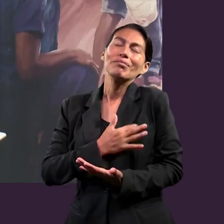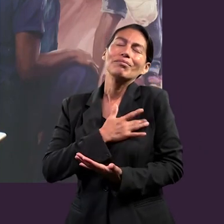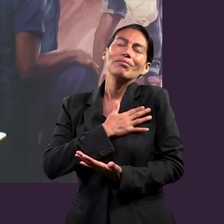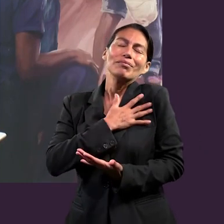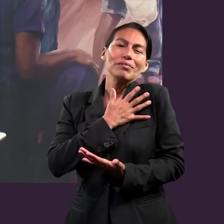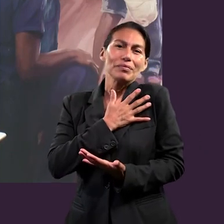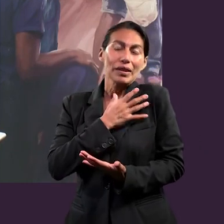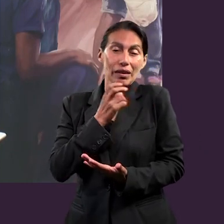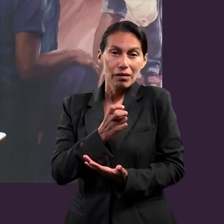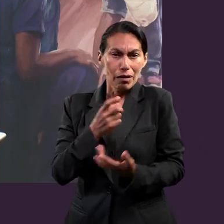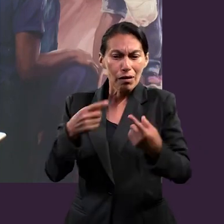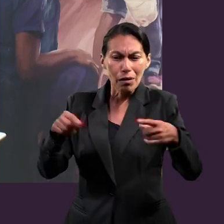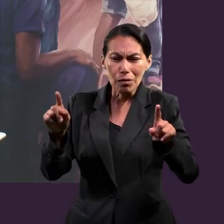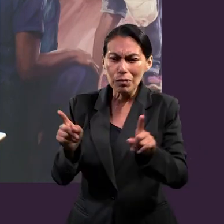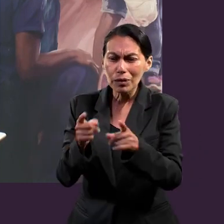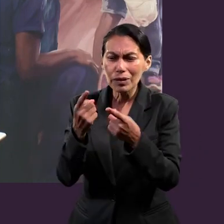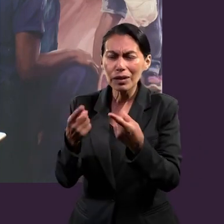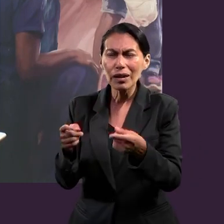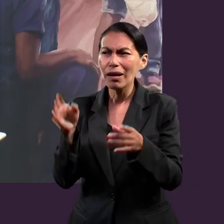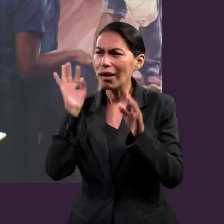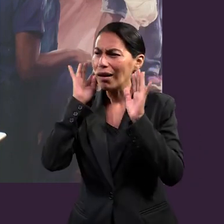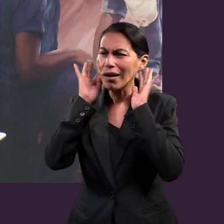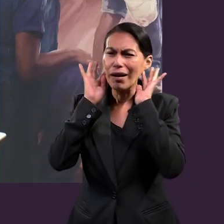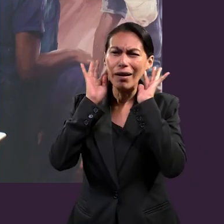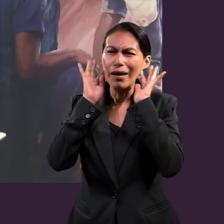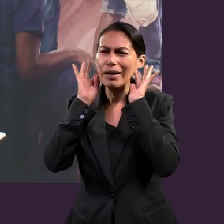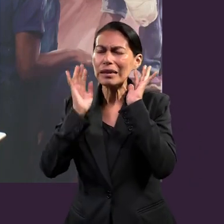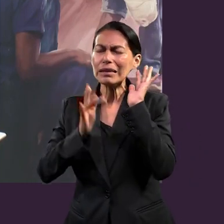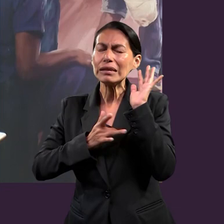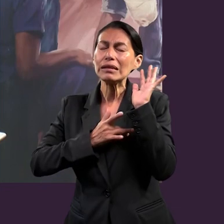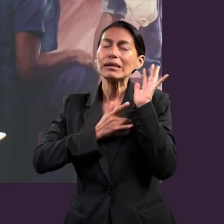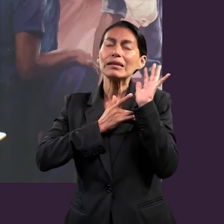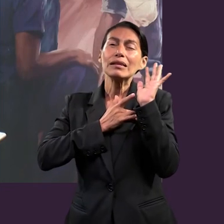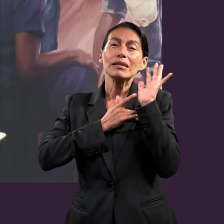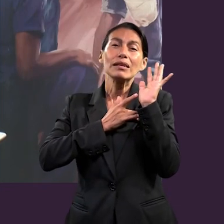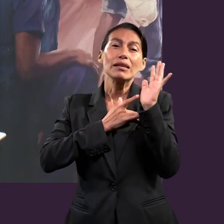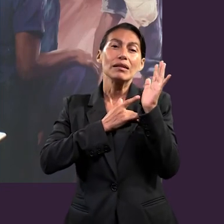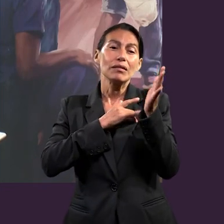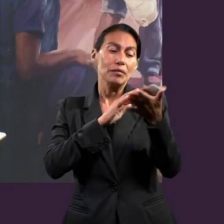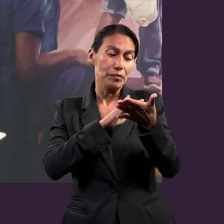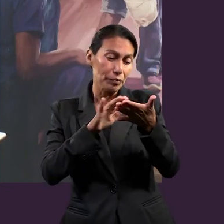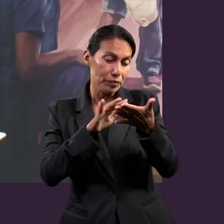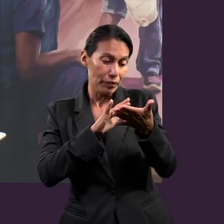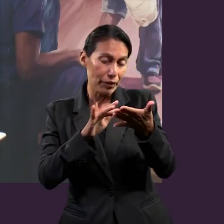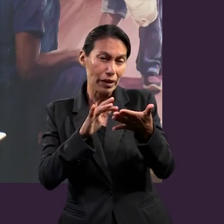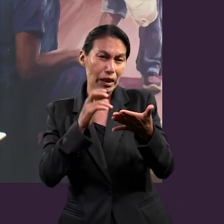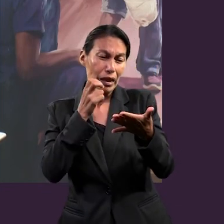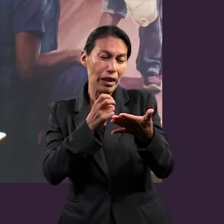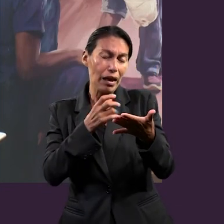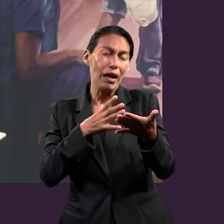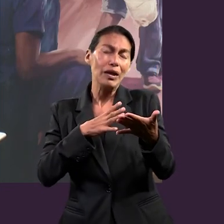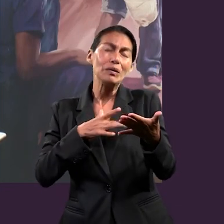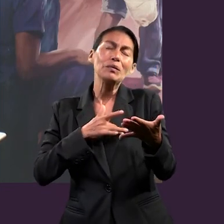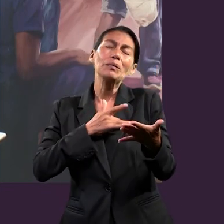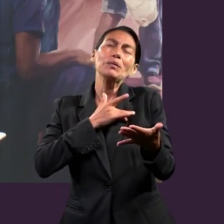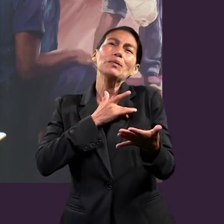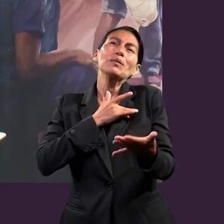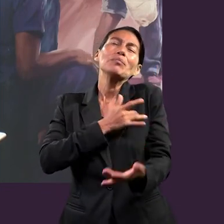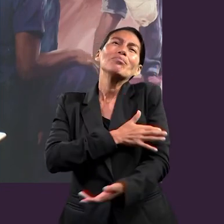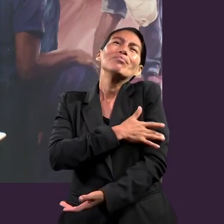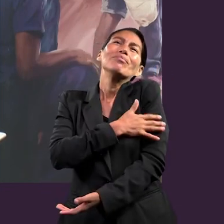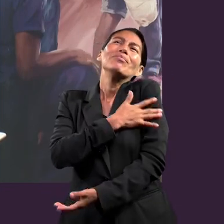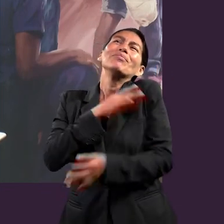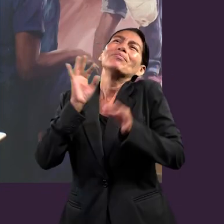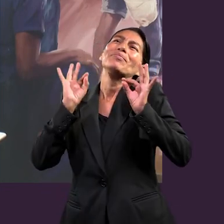al escuchar música, al poder percibir en la letra lo que menciona nos fue pues traer